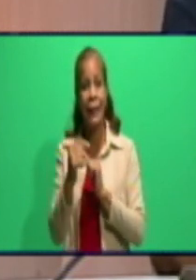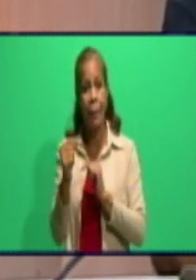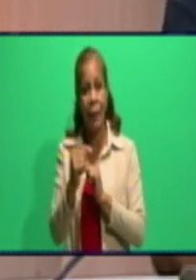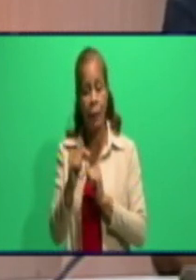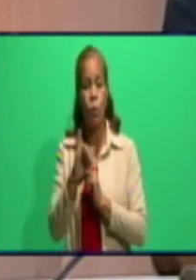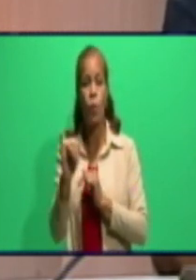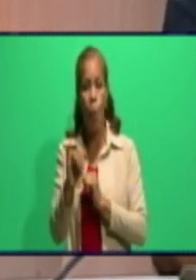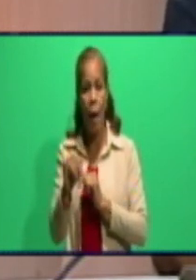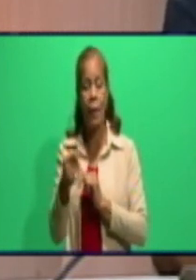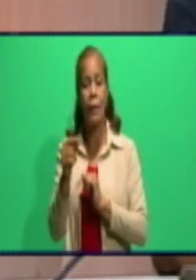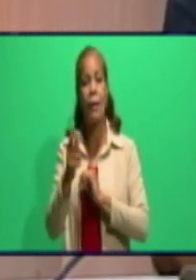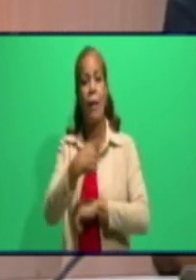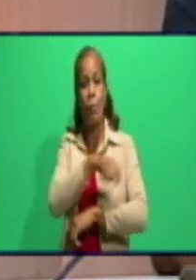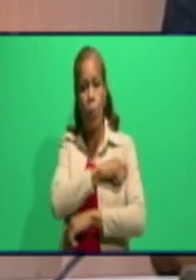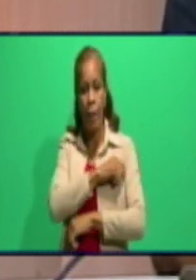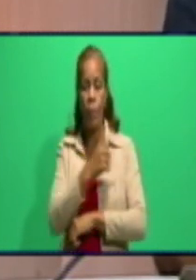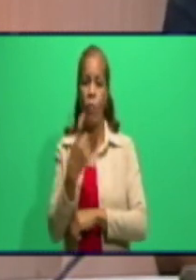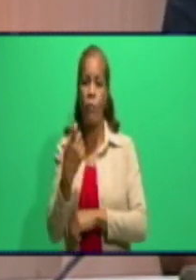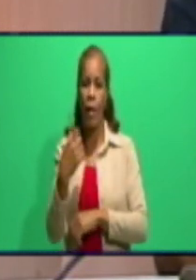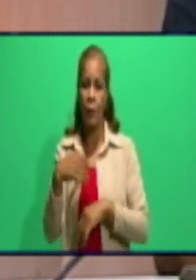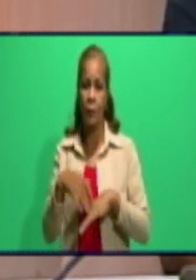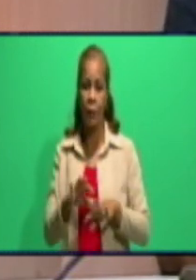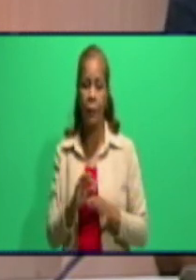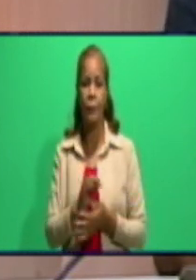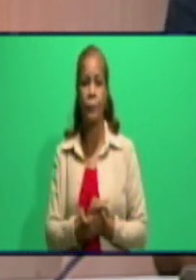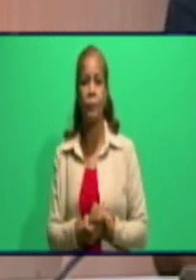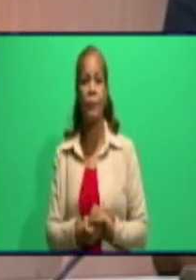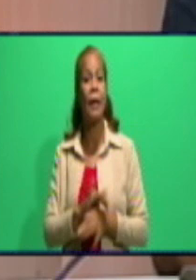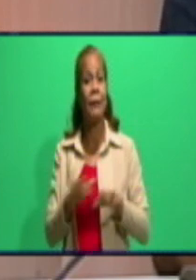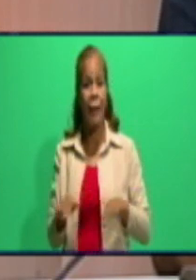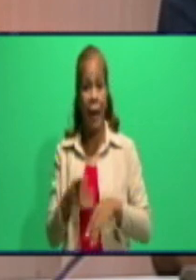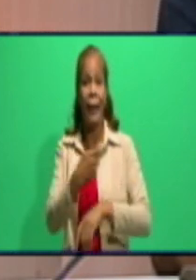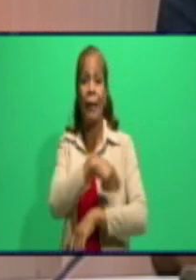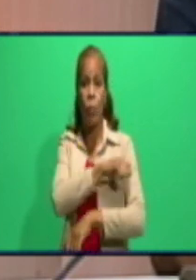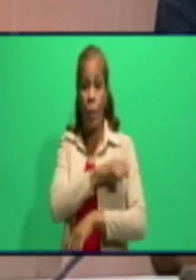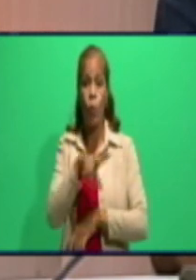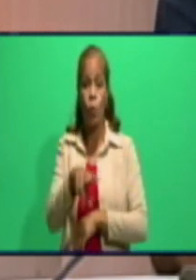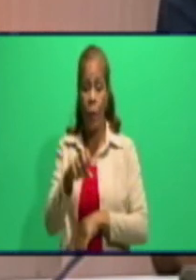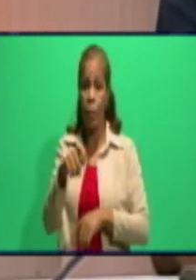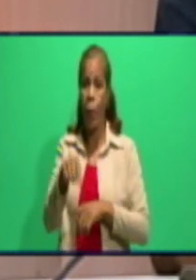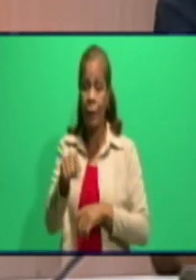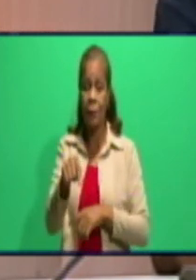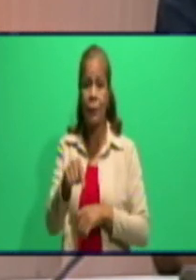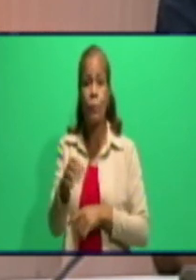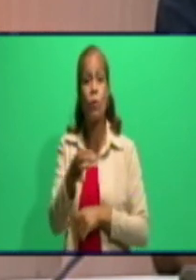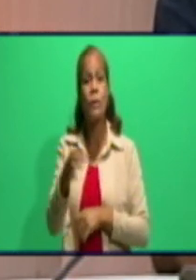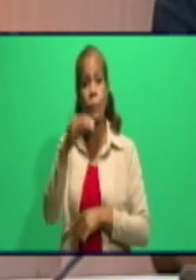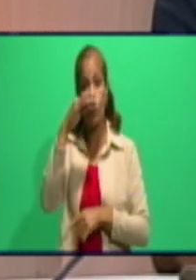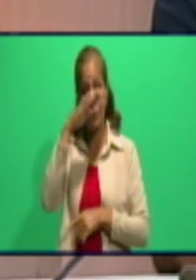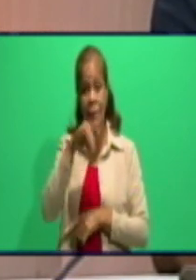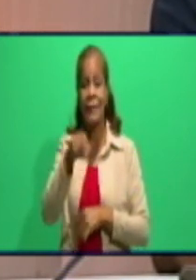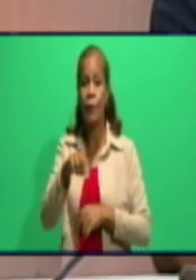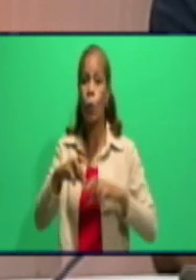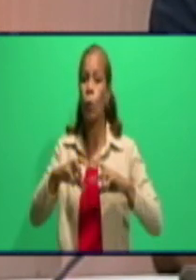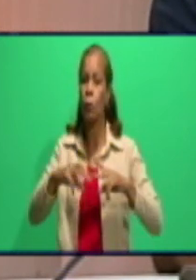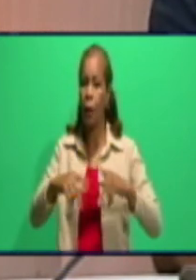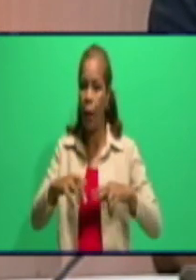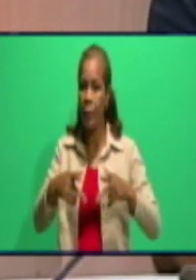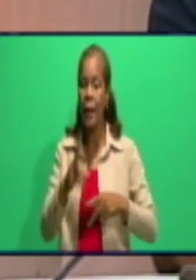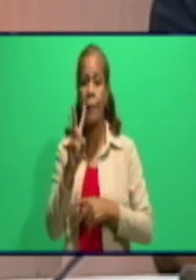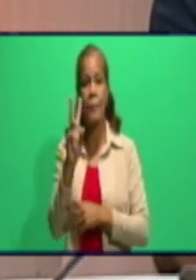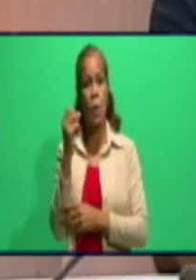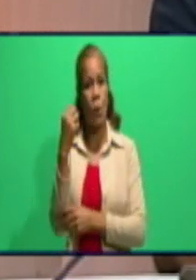y en la unidad 4211, bueno, de Pueblo Nuevo, ya esta se repite, fue lo que dije anteriormente, de manera tal que como podemos